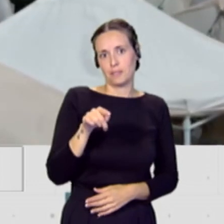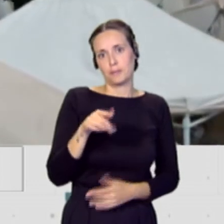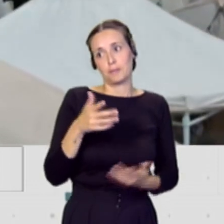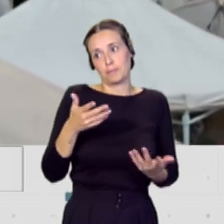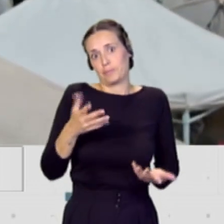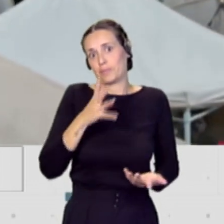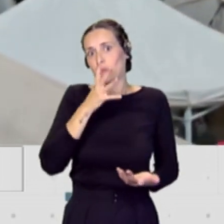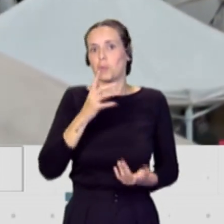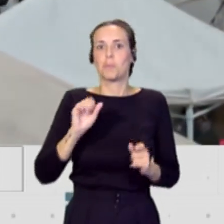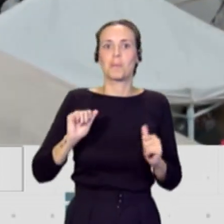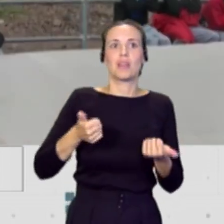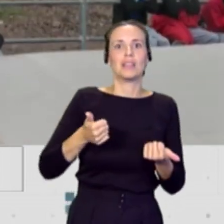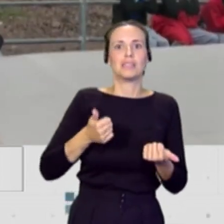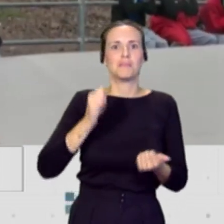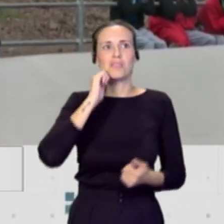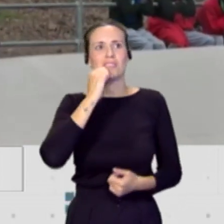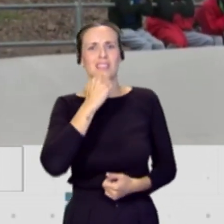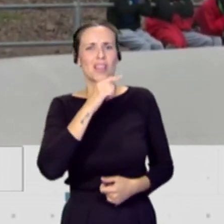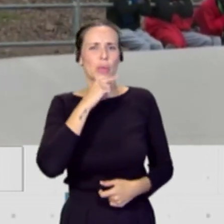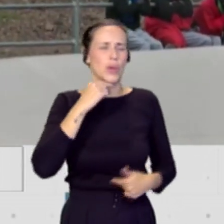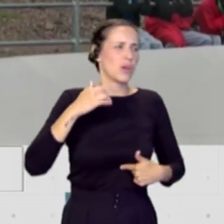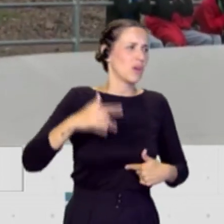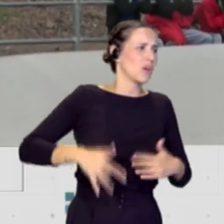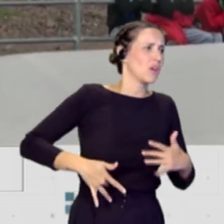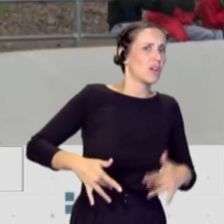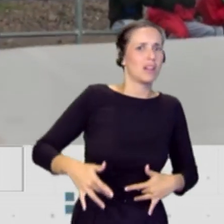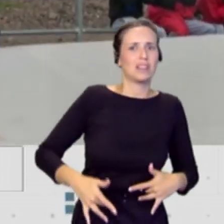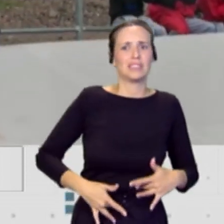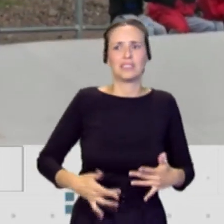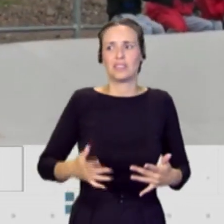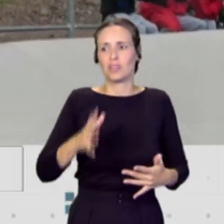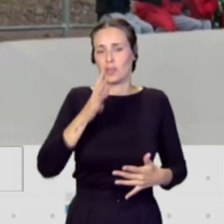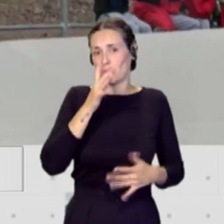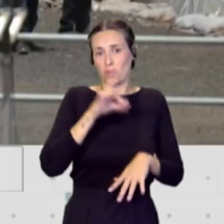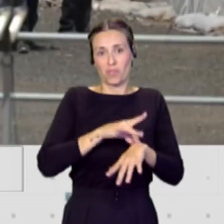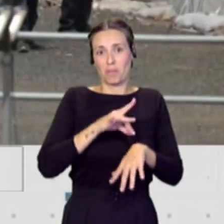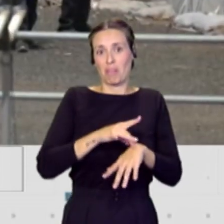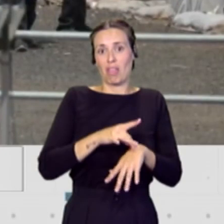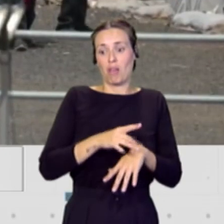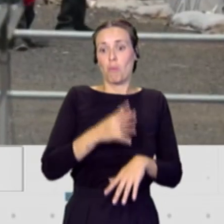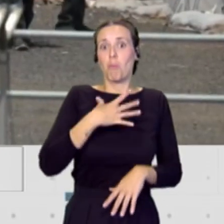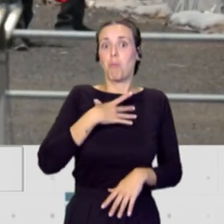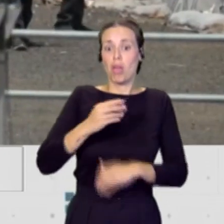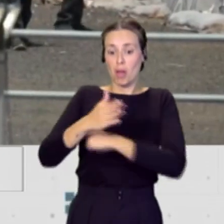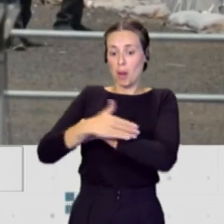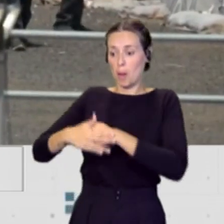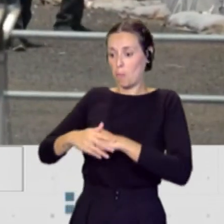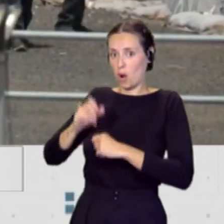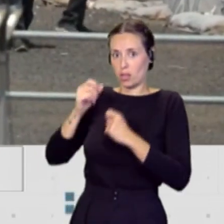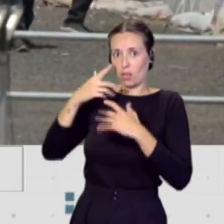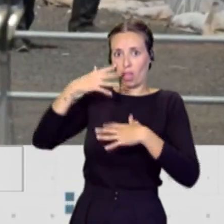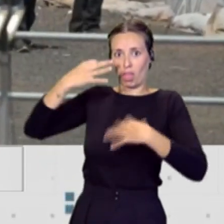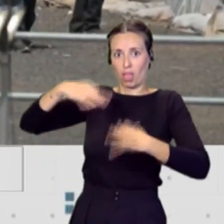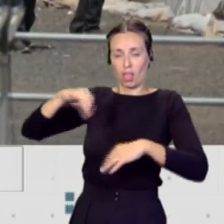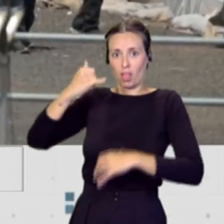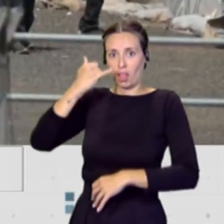porque se empiezan a quejar, le empiezan a aparecer los dolores, le empiezan a aparecer los síntomas de las patologías que no se dieron en el primer triaje para los